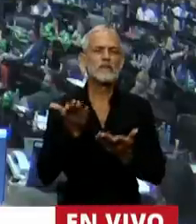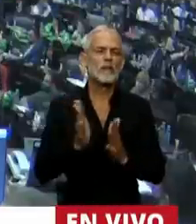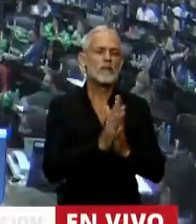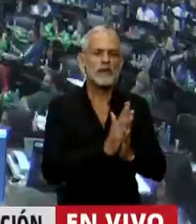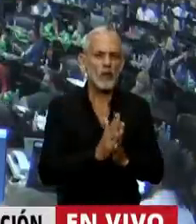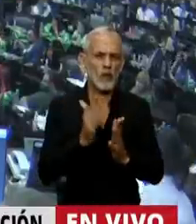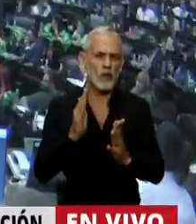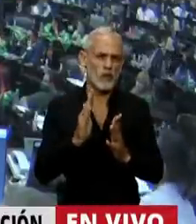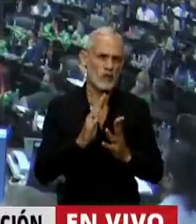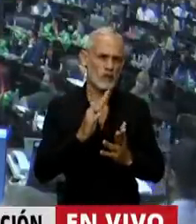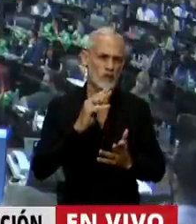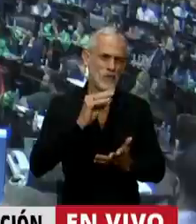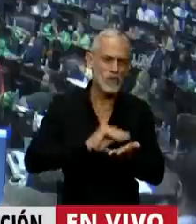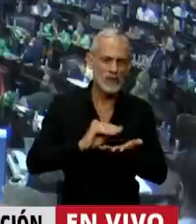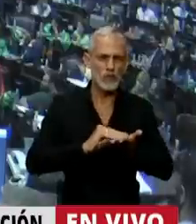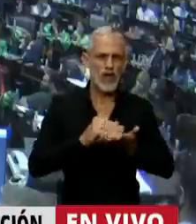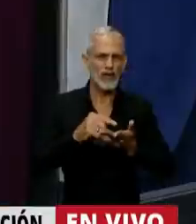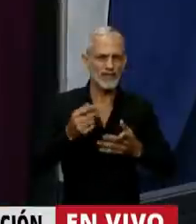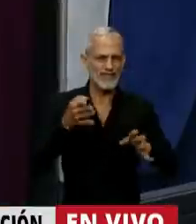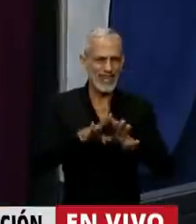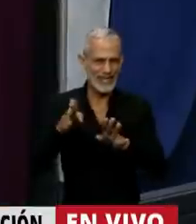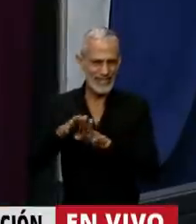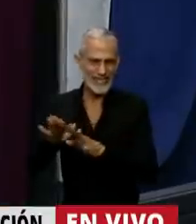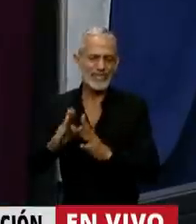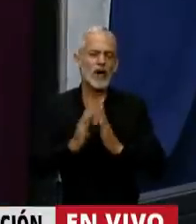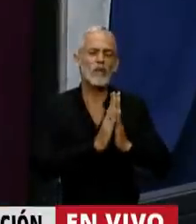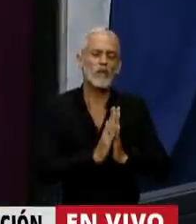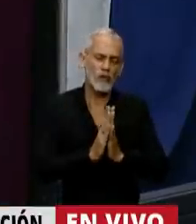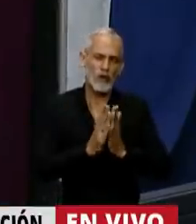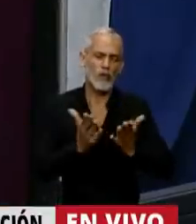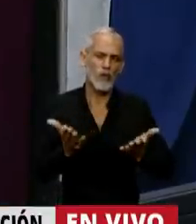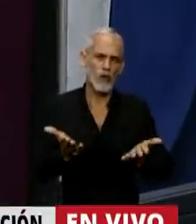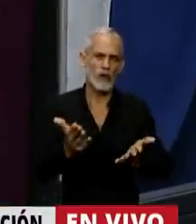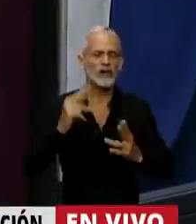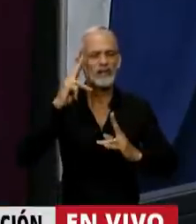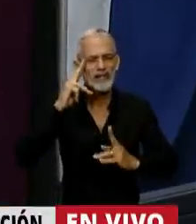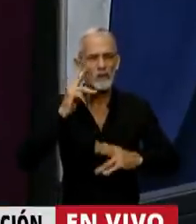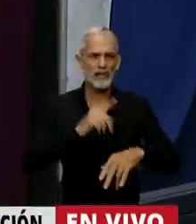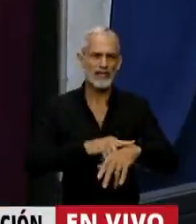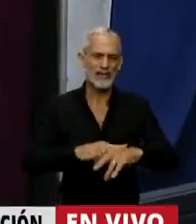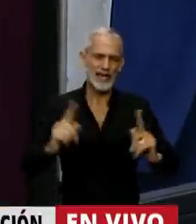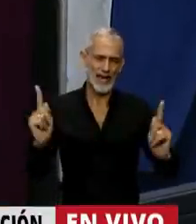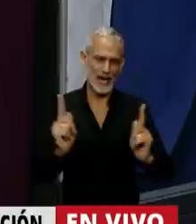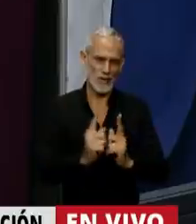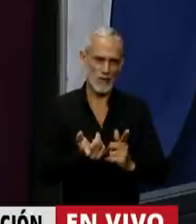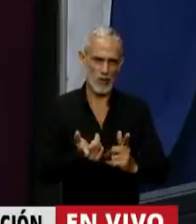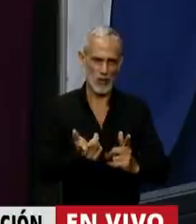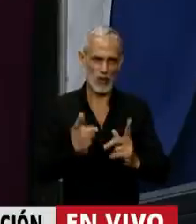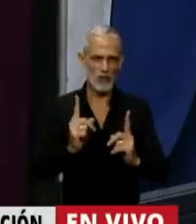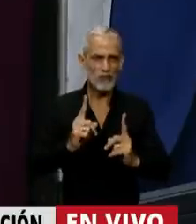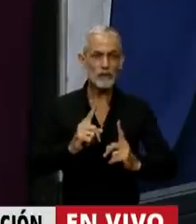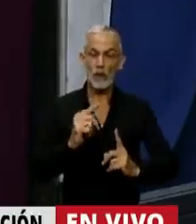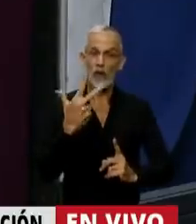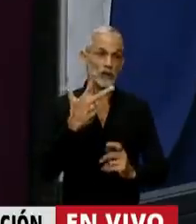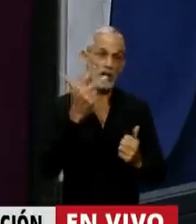diputadas que hablan en el cierre que tratemos de ser respetuosos del tiempo. Los